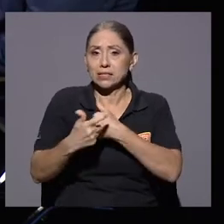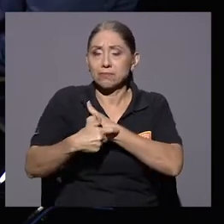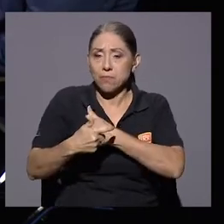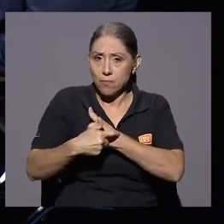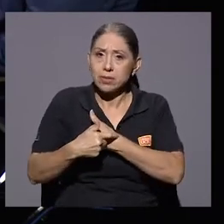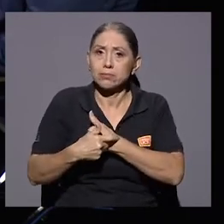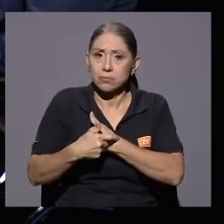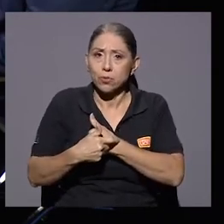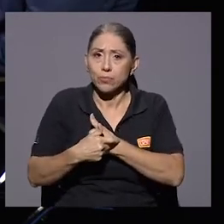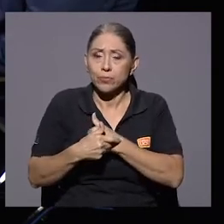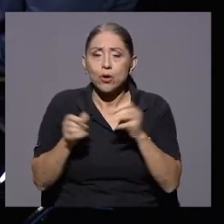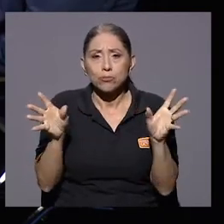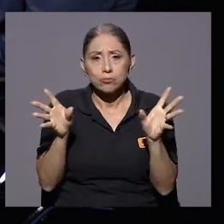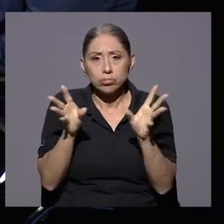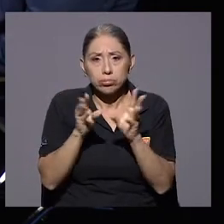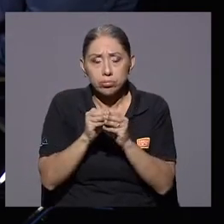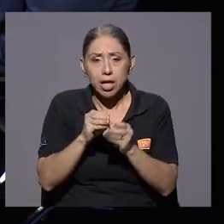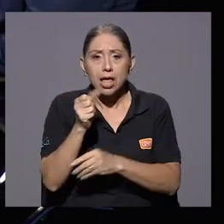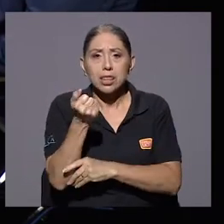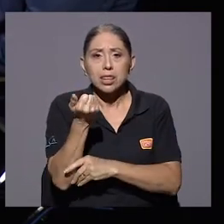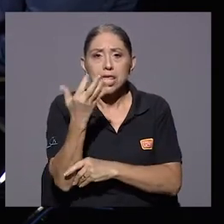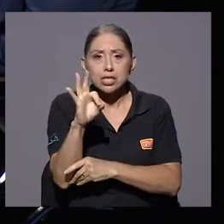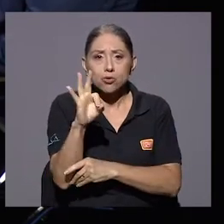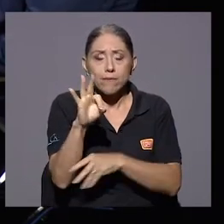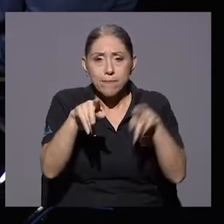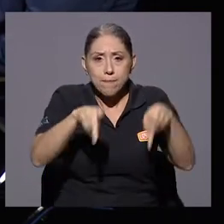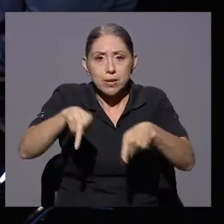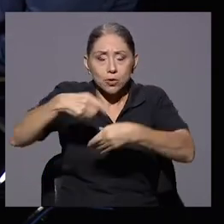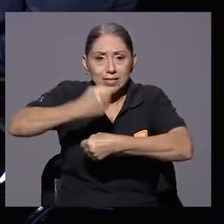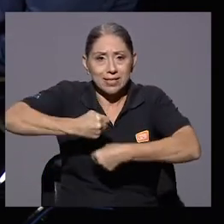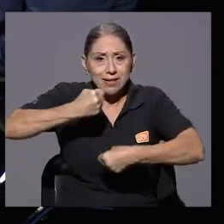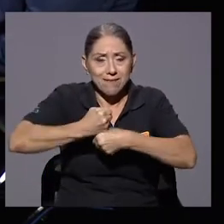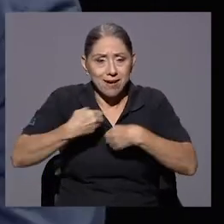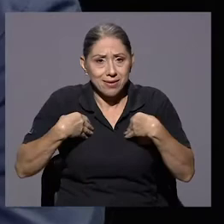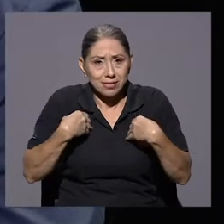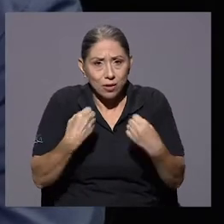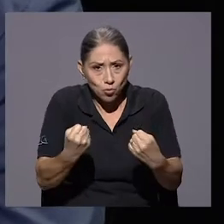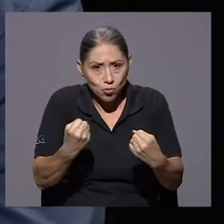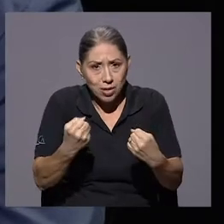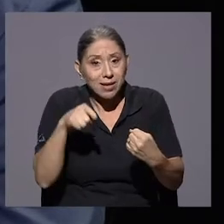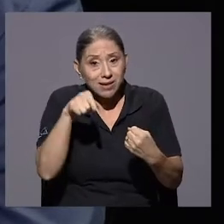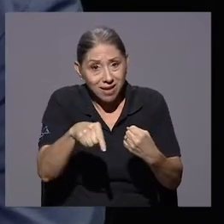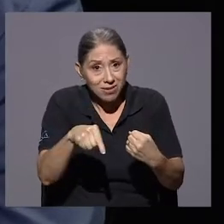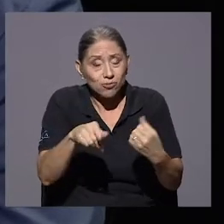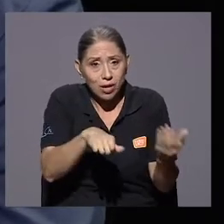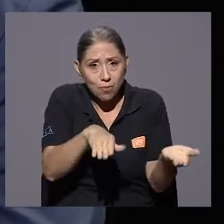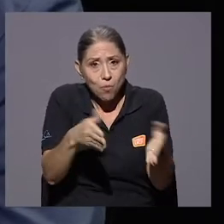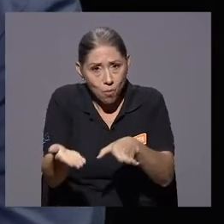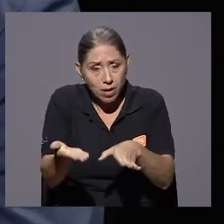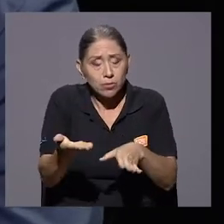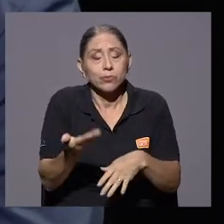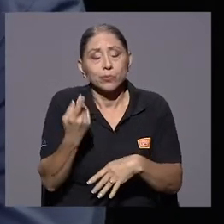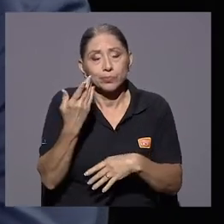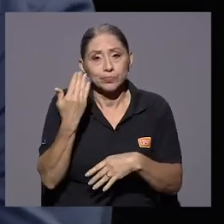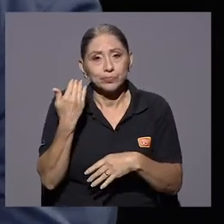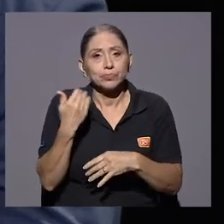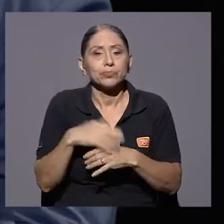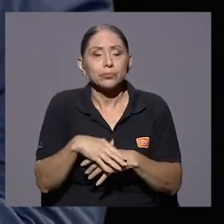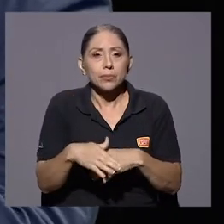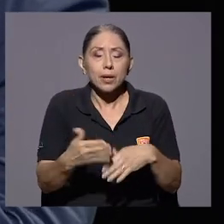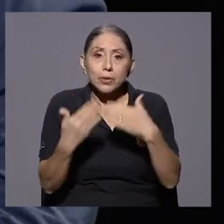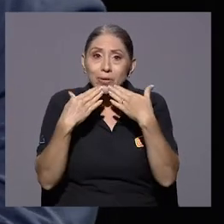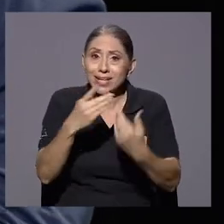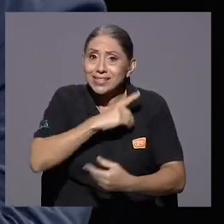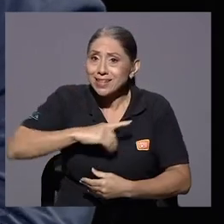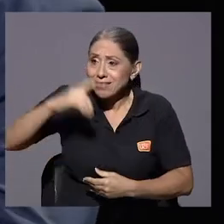cuantificados 19 funcionarios de salud que han perdido su vida y que gracias a Dios también por